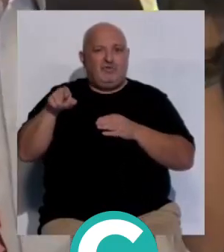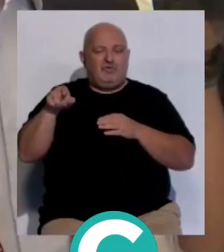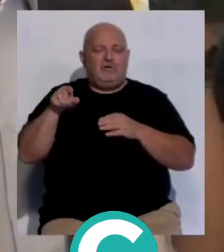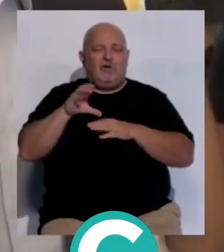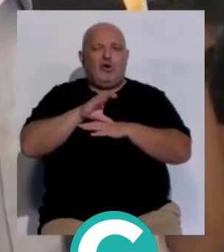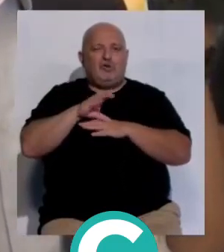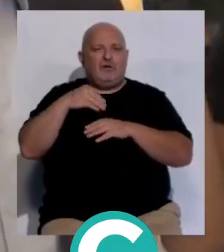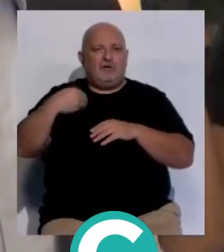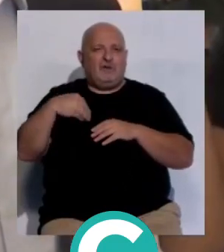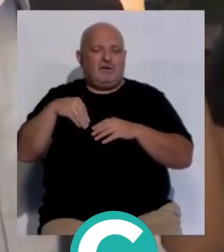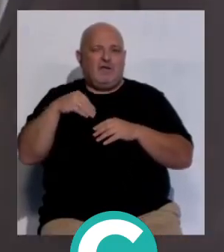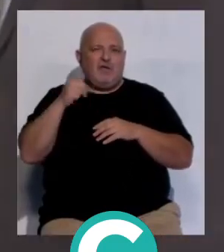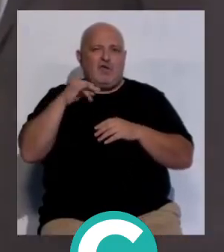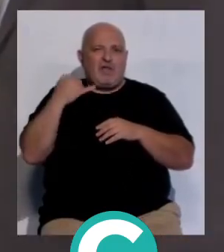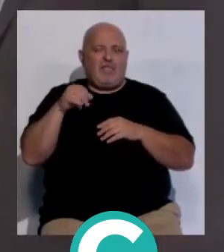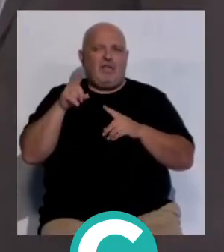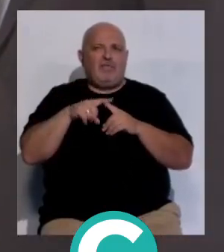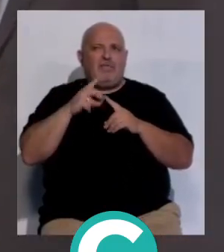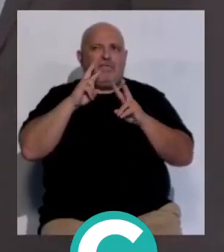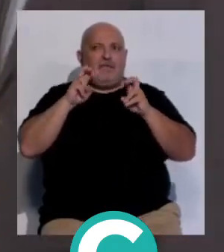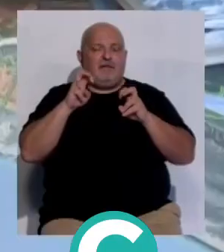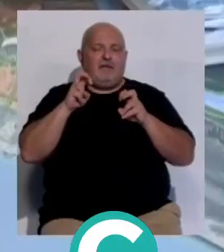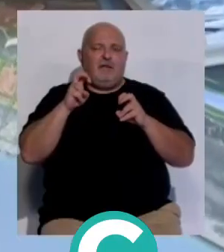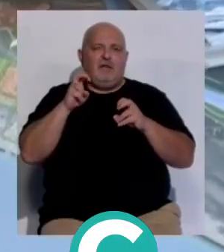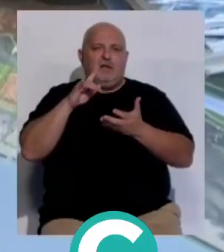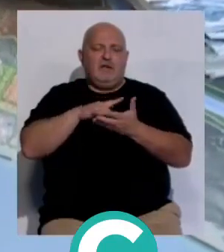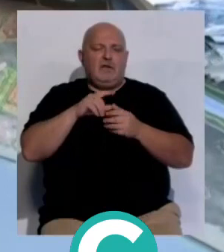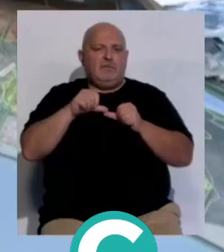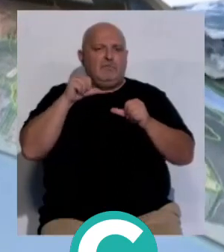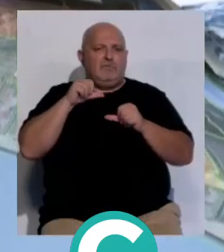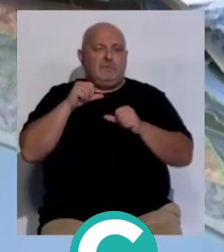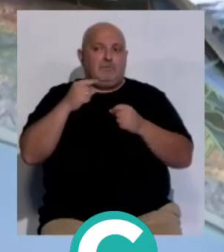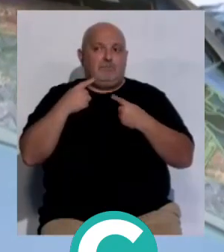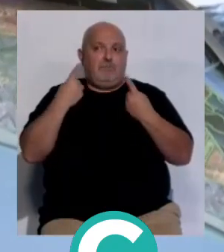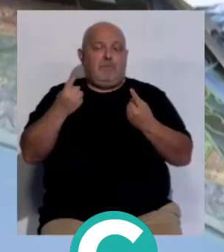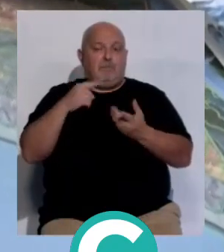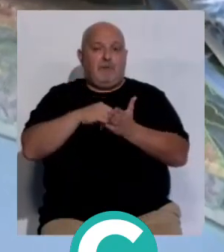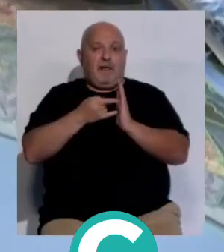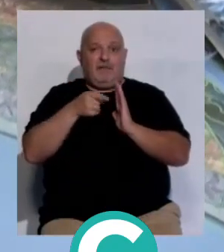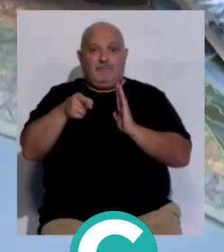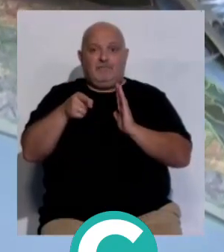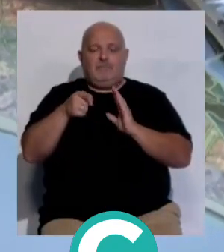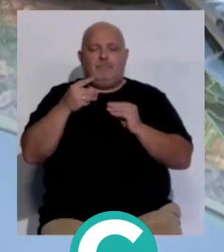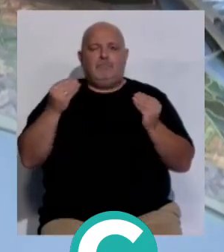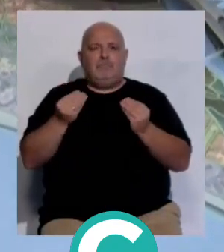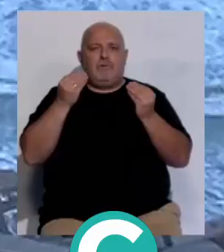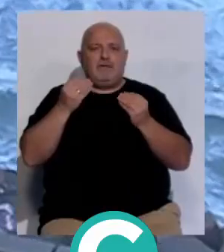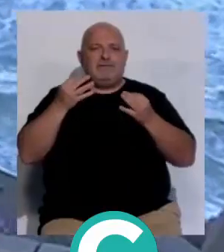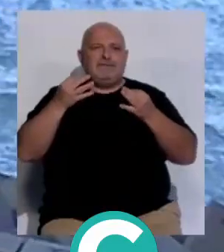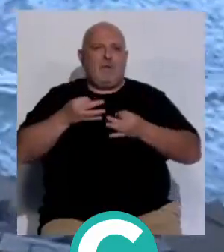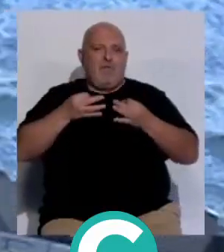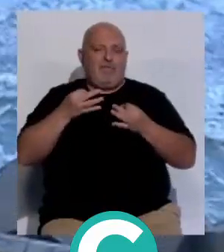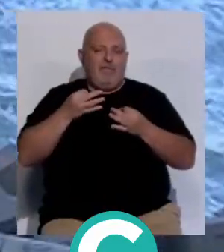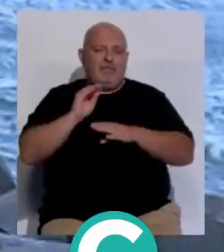consejero de presidencia interior Antonio Sanz ha subrayado el hito sin precedentes que representa este primer plan para mejorar la seguridad